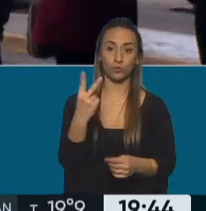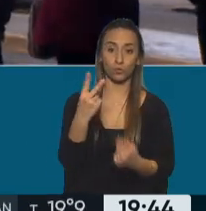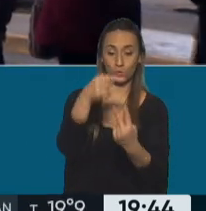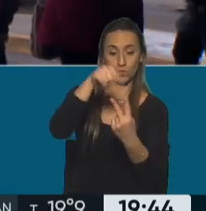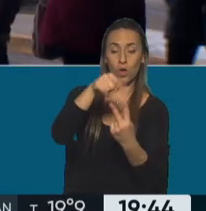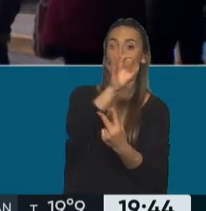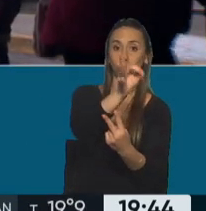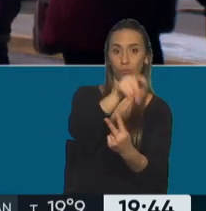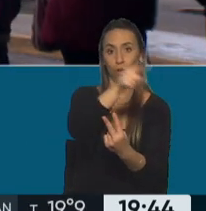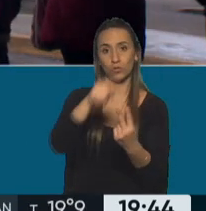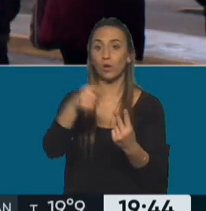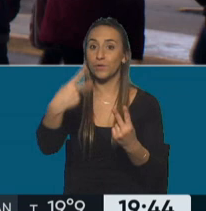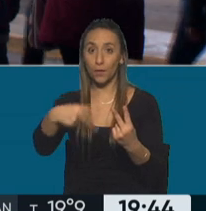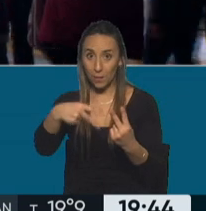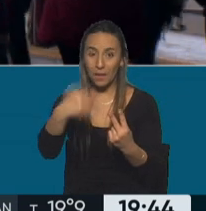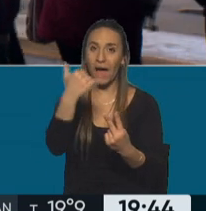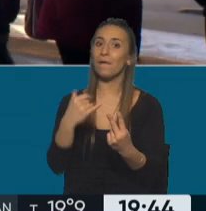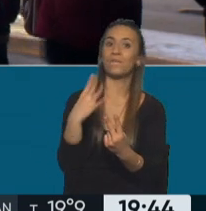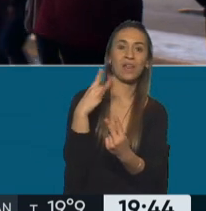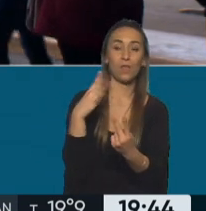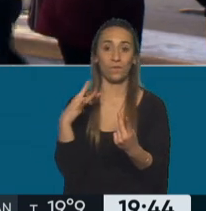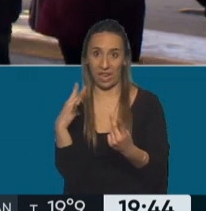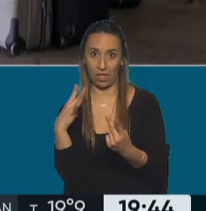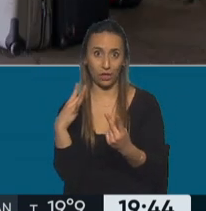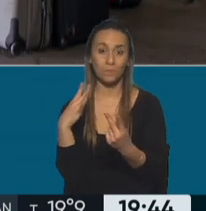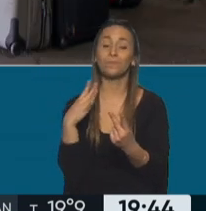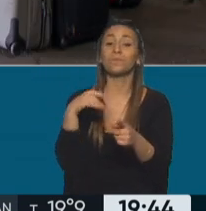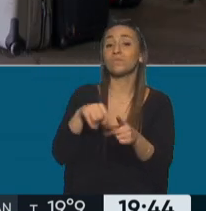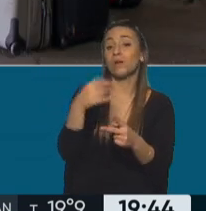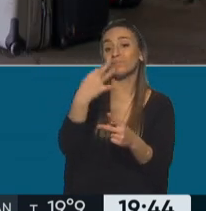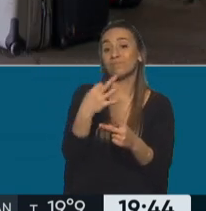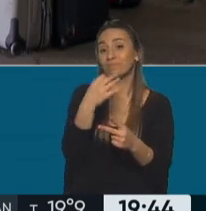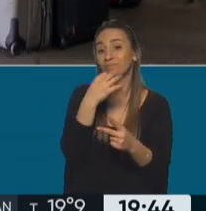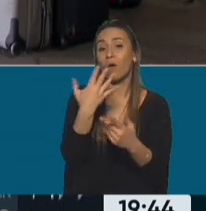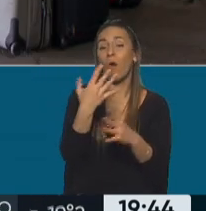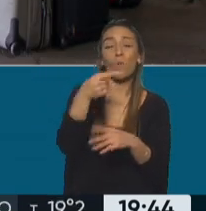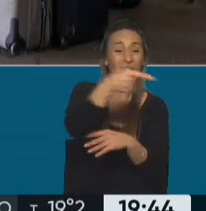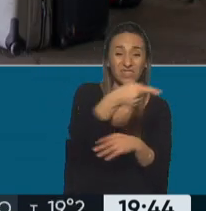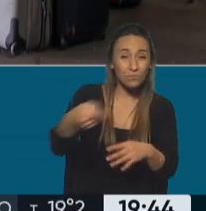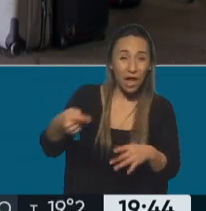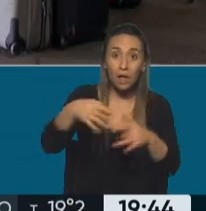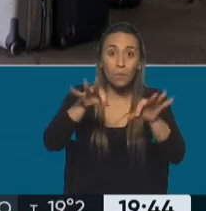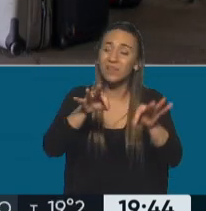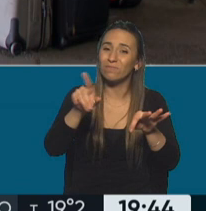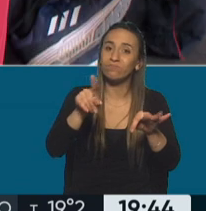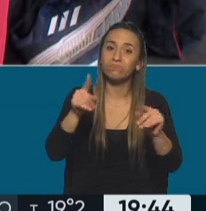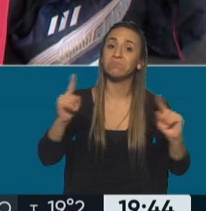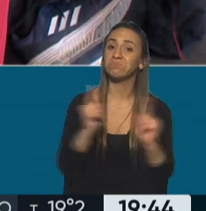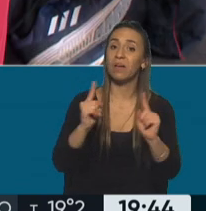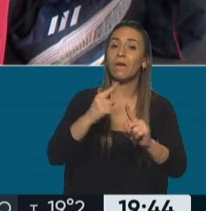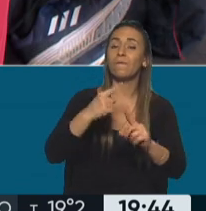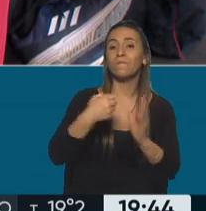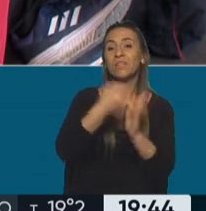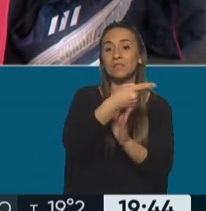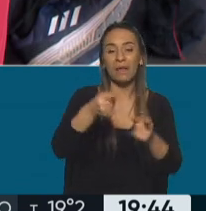octubre, tenés uno en noviembre, así que ahí si no te podés ir más de una semana, podés aprovechar ese fin de extra largo para utilizar el previaje.